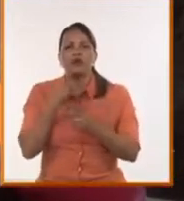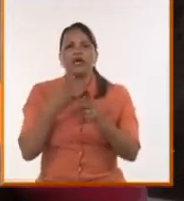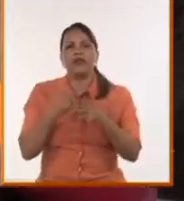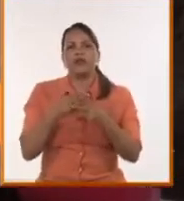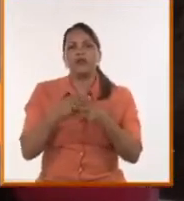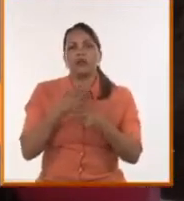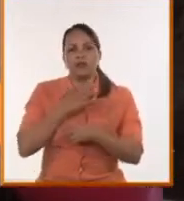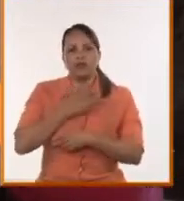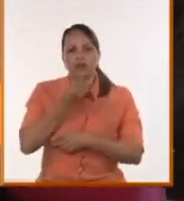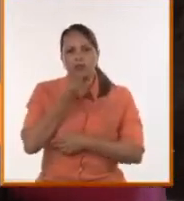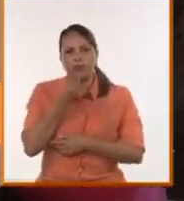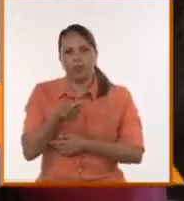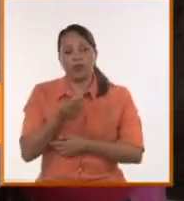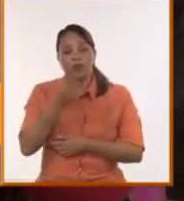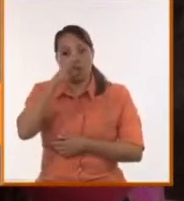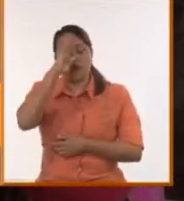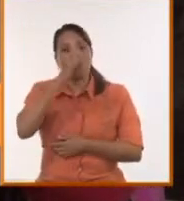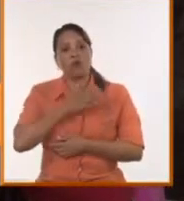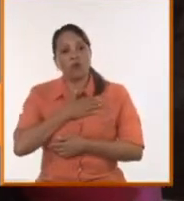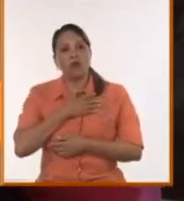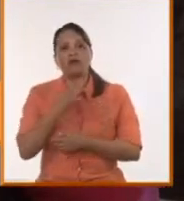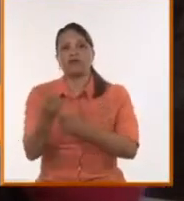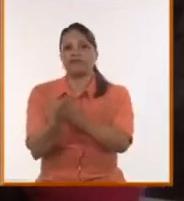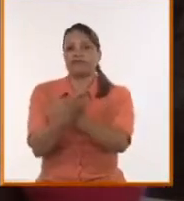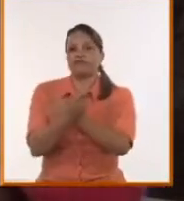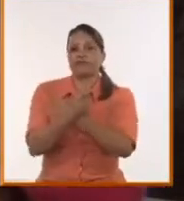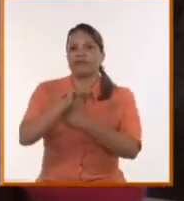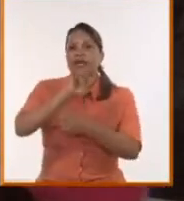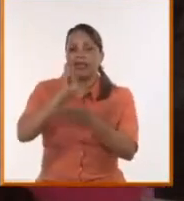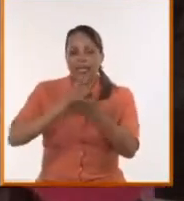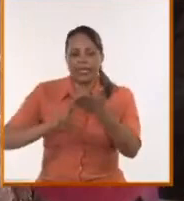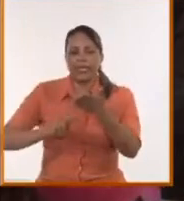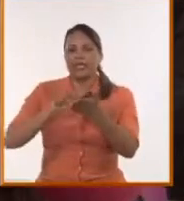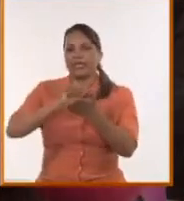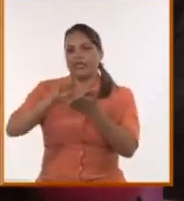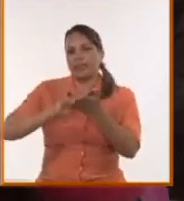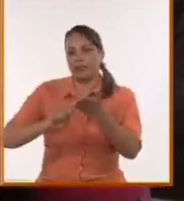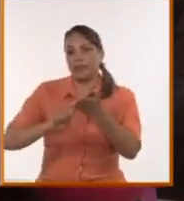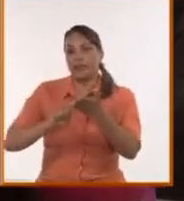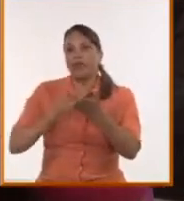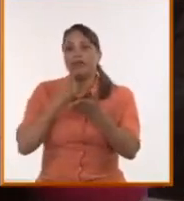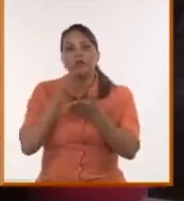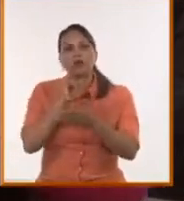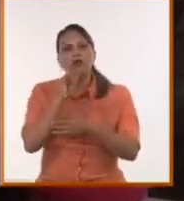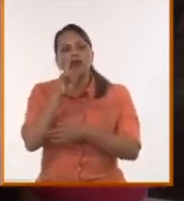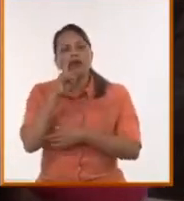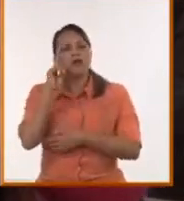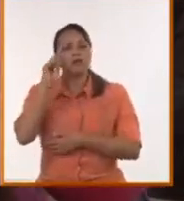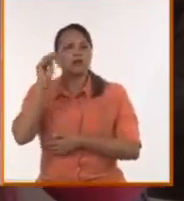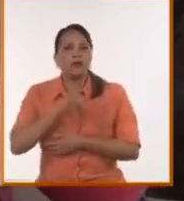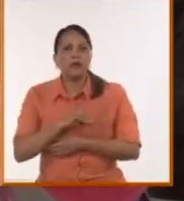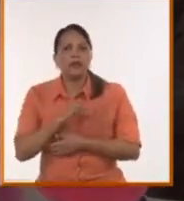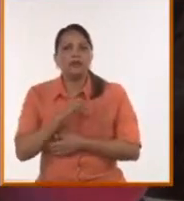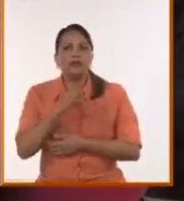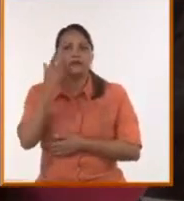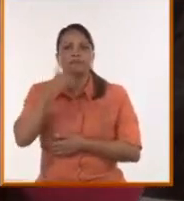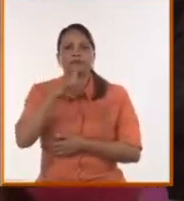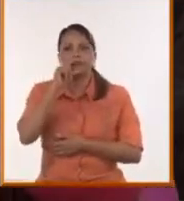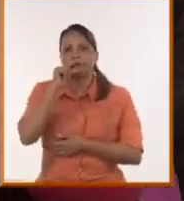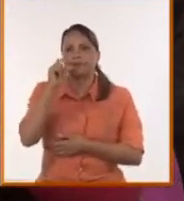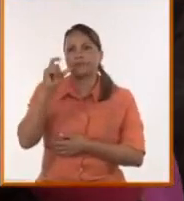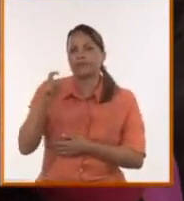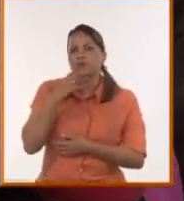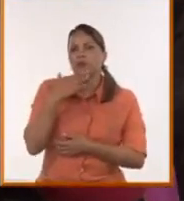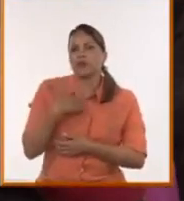ha sido pionero en enseñarnos a leer y a escribir en el continente. ¿Por qué no puedes ser pionero también en un ABC de cómo funcionan las redes,